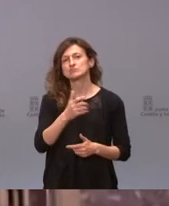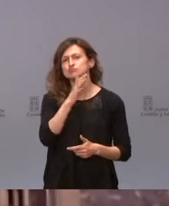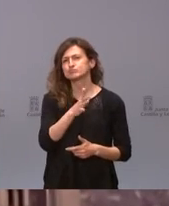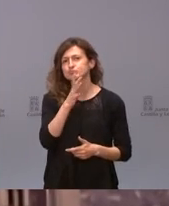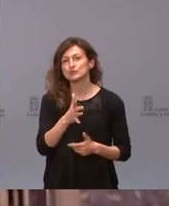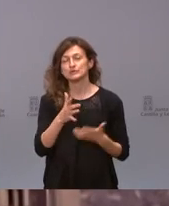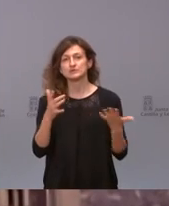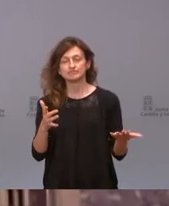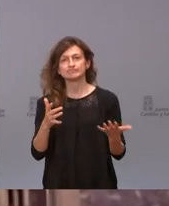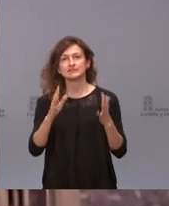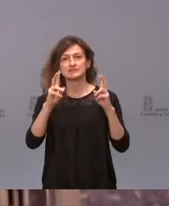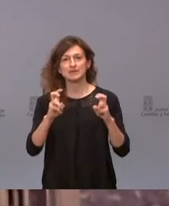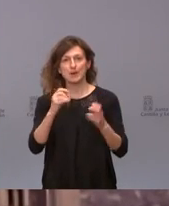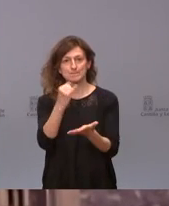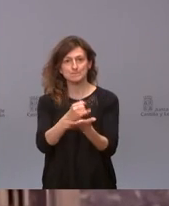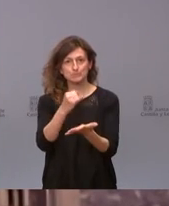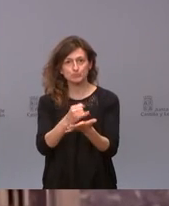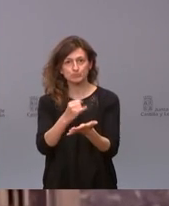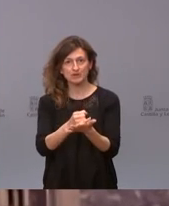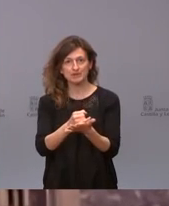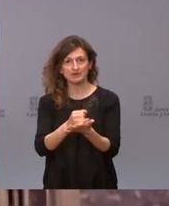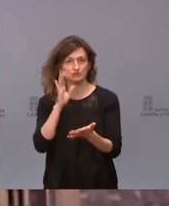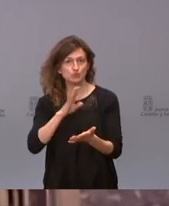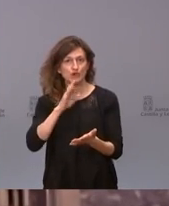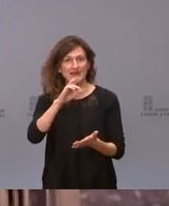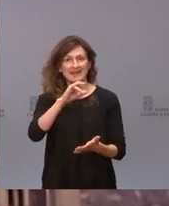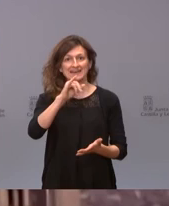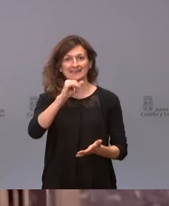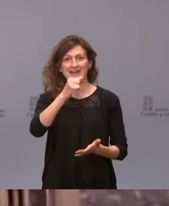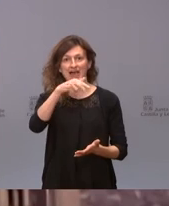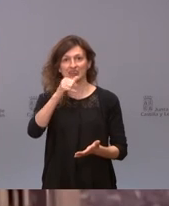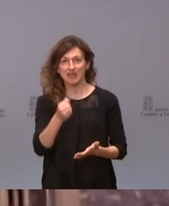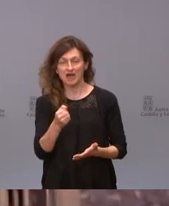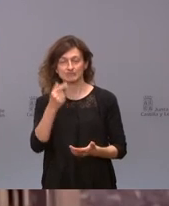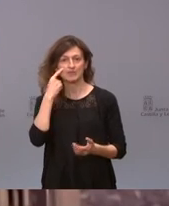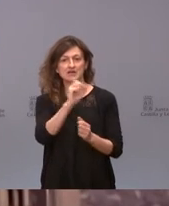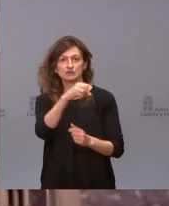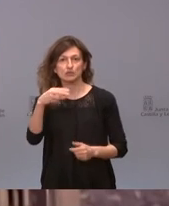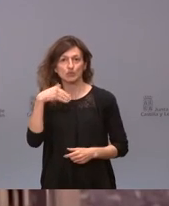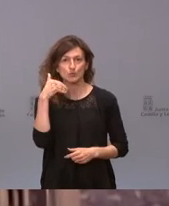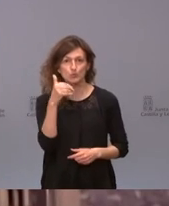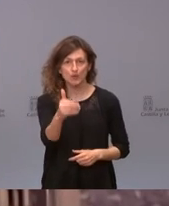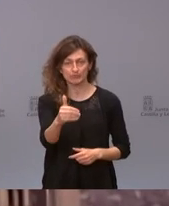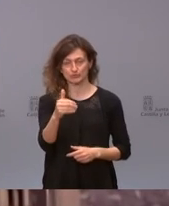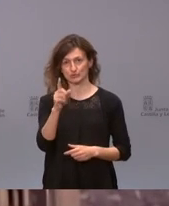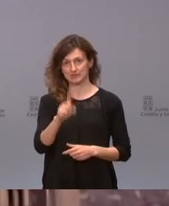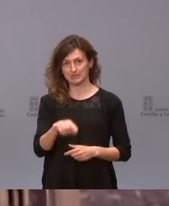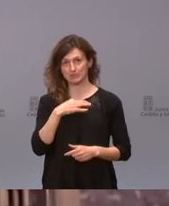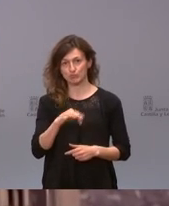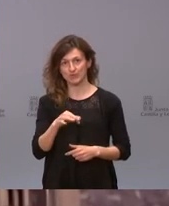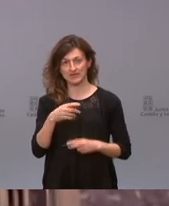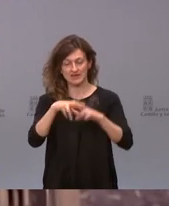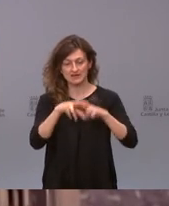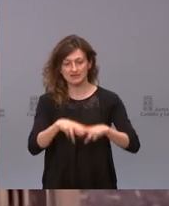que se han contaminado las pruebas en Riaza cuando se conocerán los resultados y si eso podría suponer una revisión de